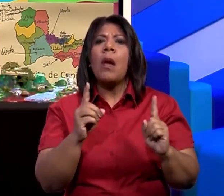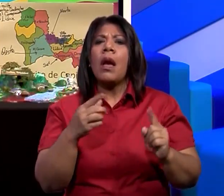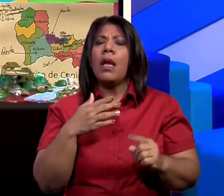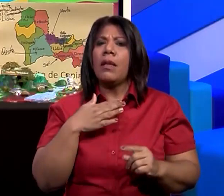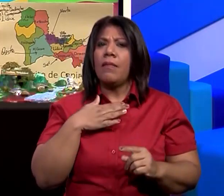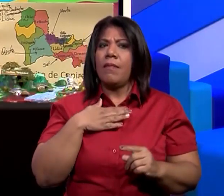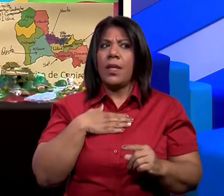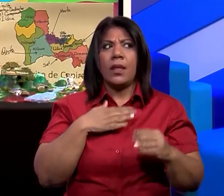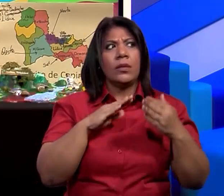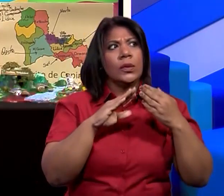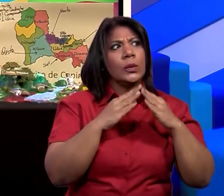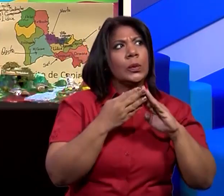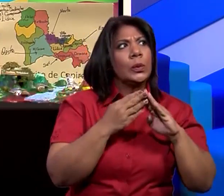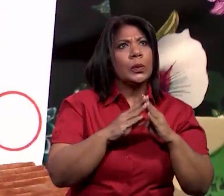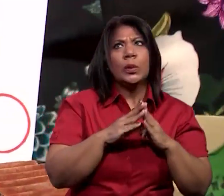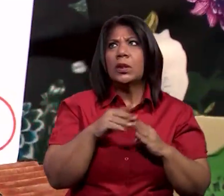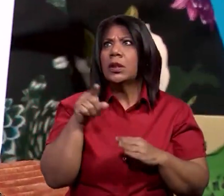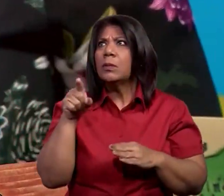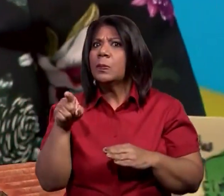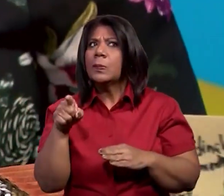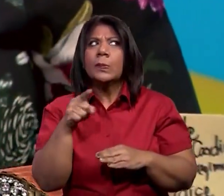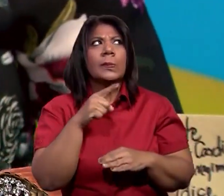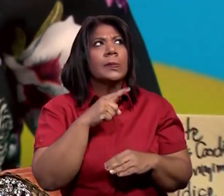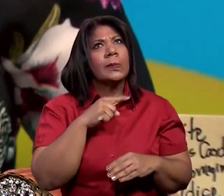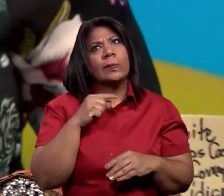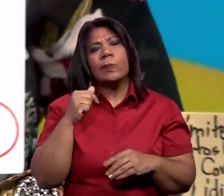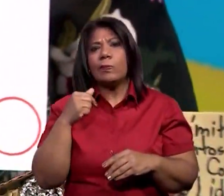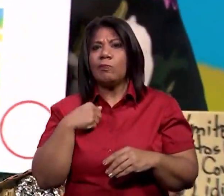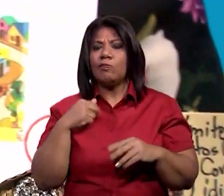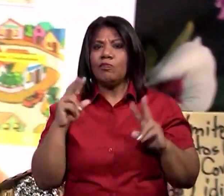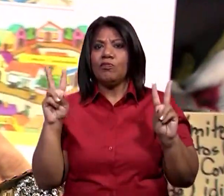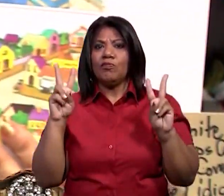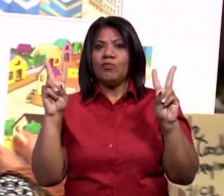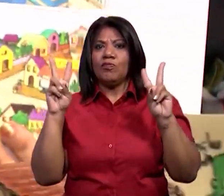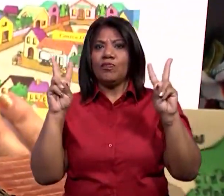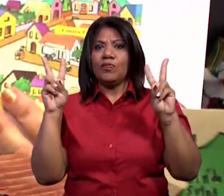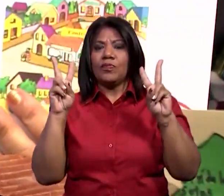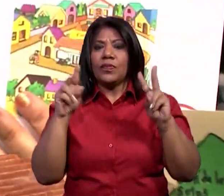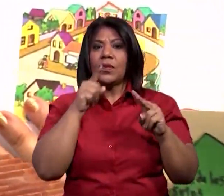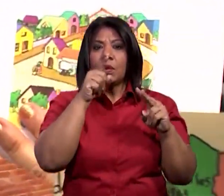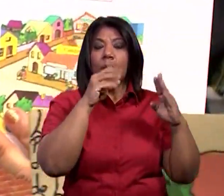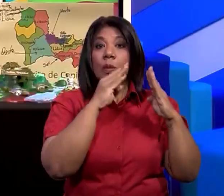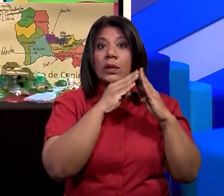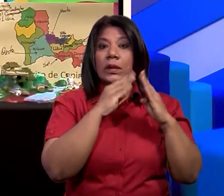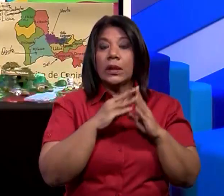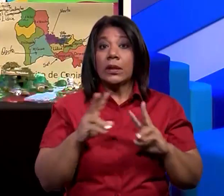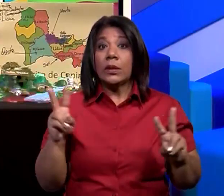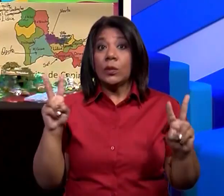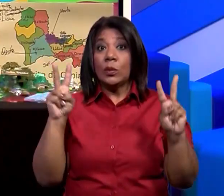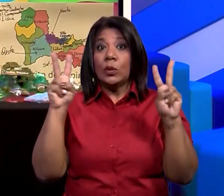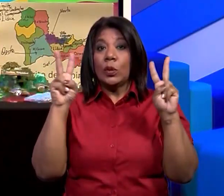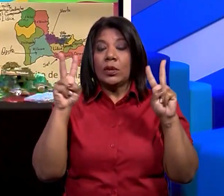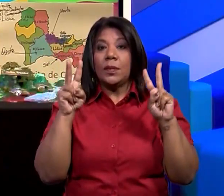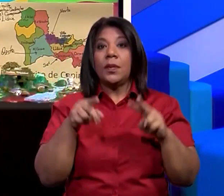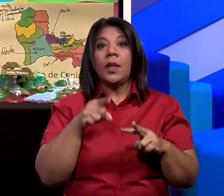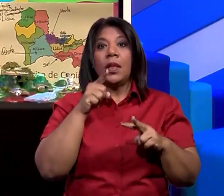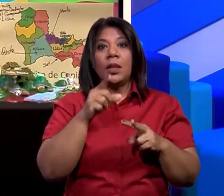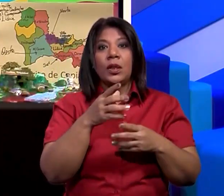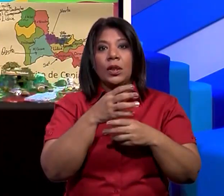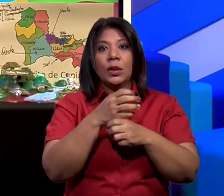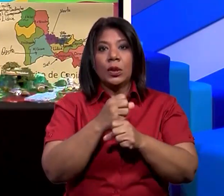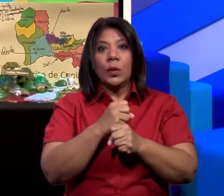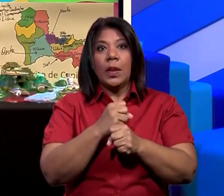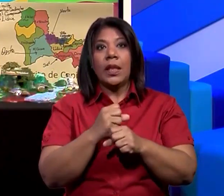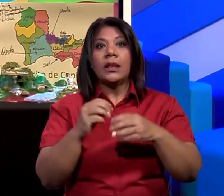su comunidad alrededor y van a hacer, a construir cada una de las